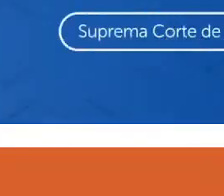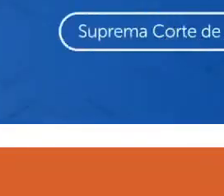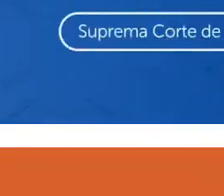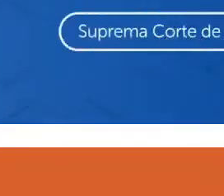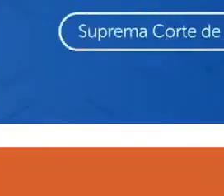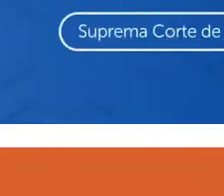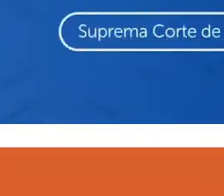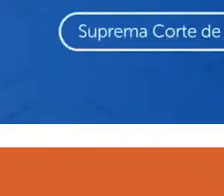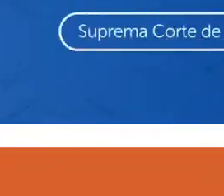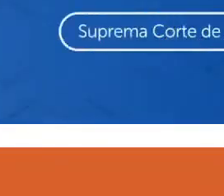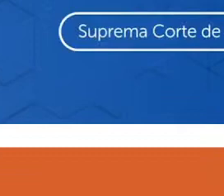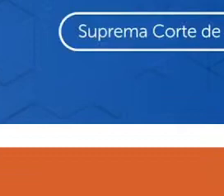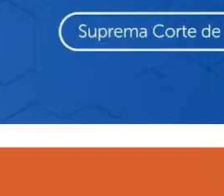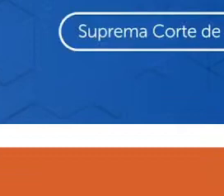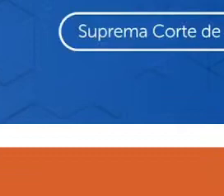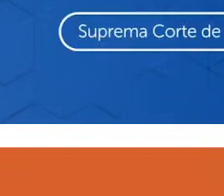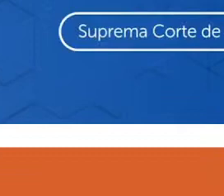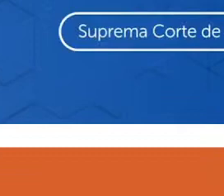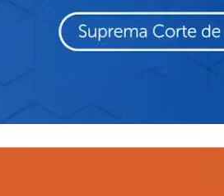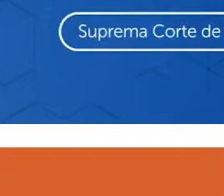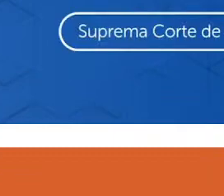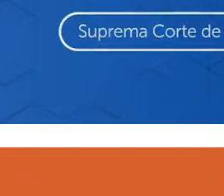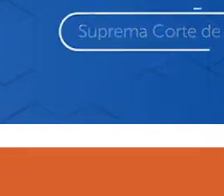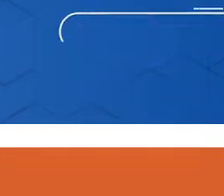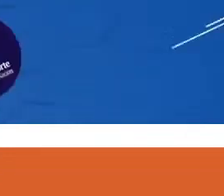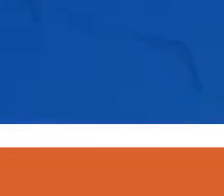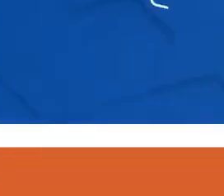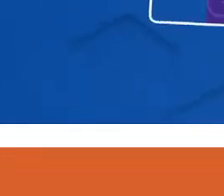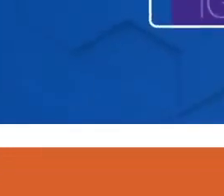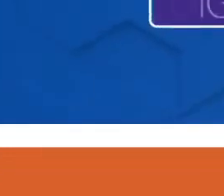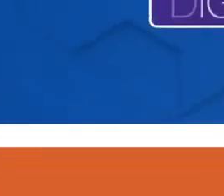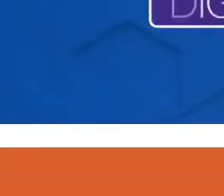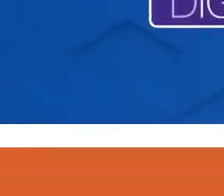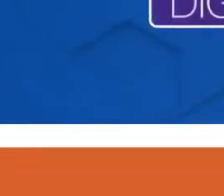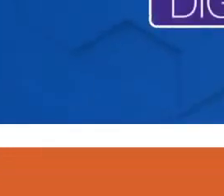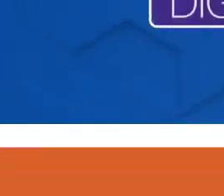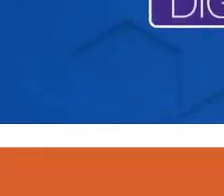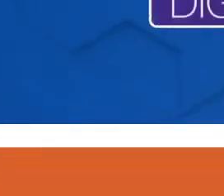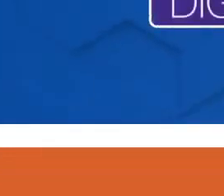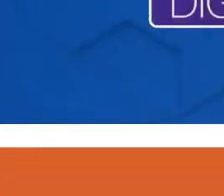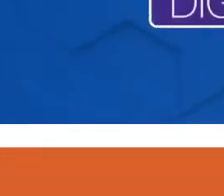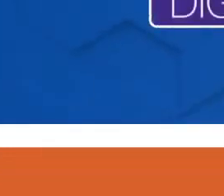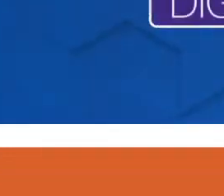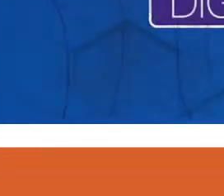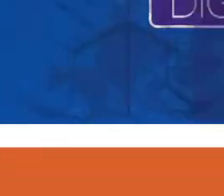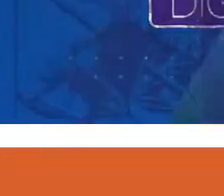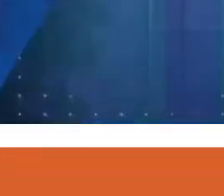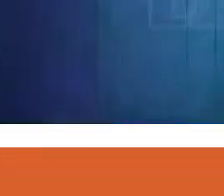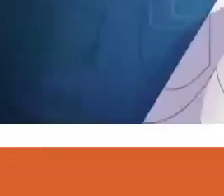como Suprema Corte de Justicia de la Nación. Sigue nuestra página oficial y se parte de la Corte Digital.